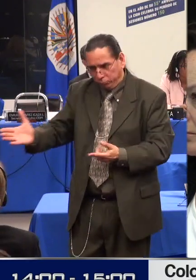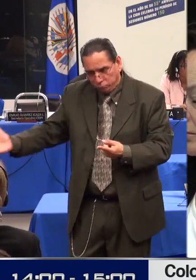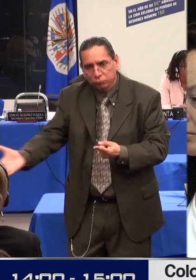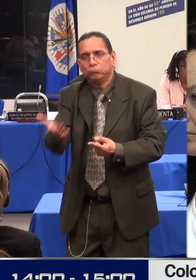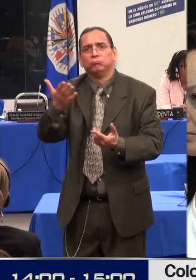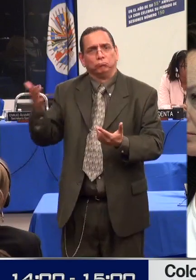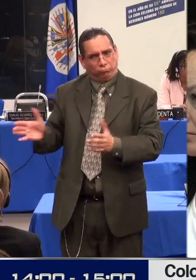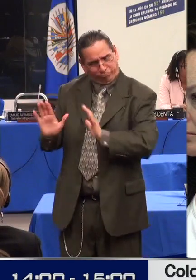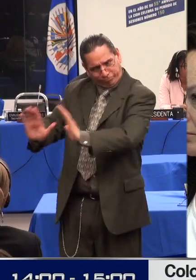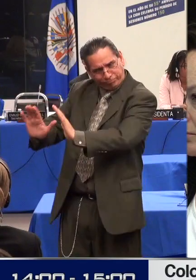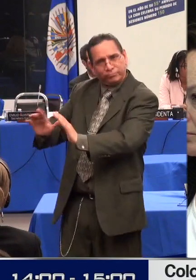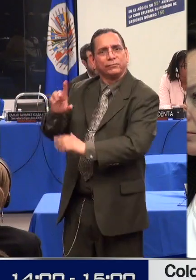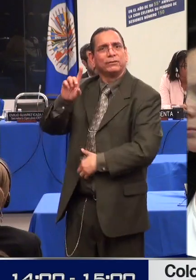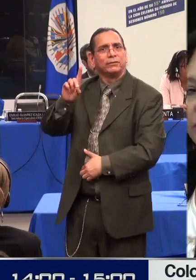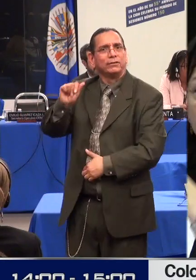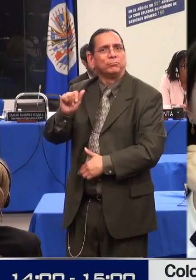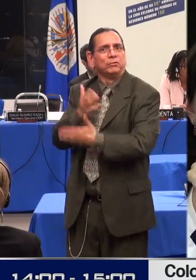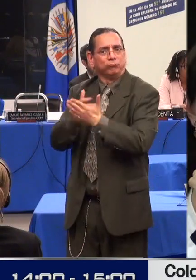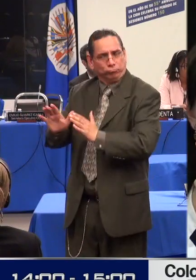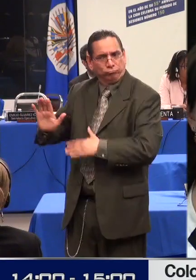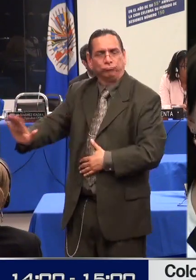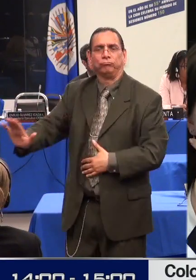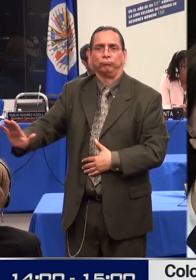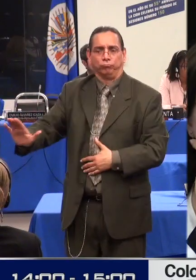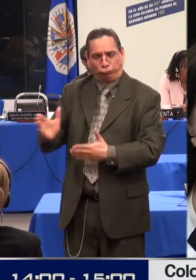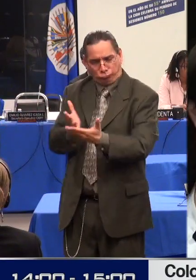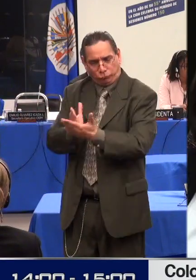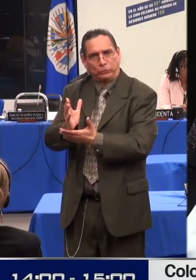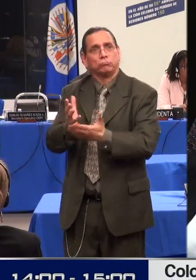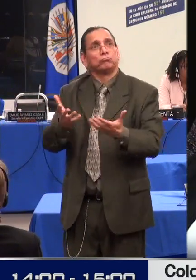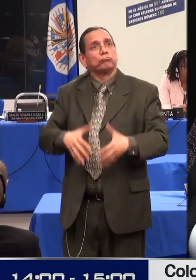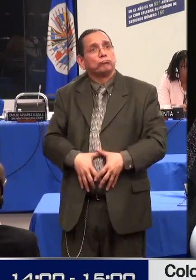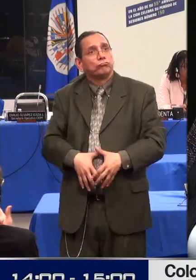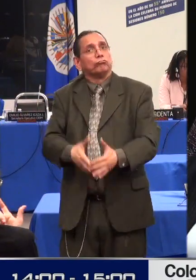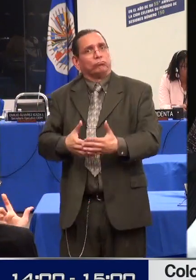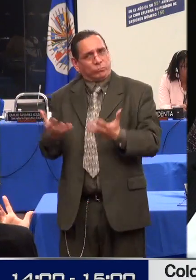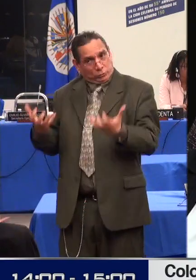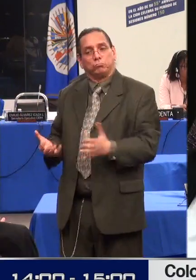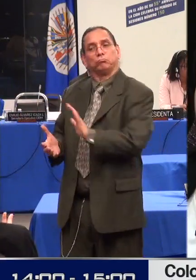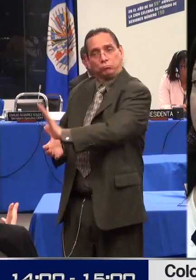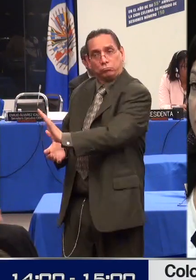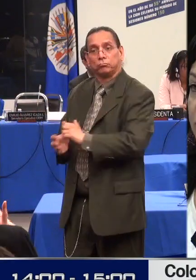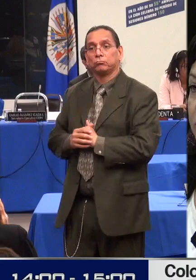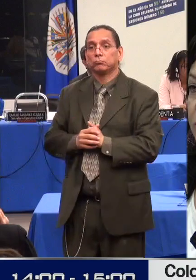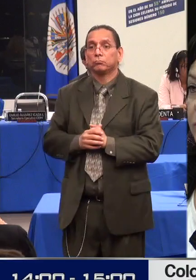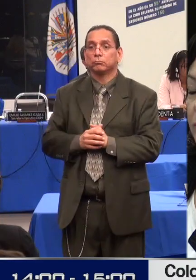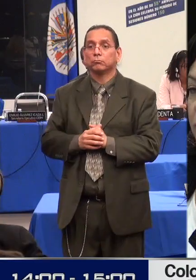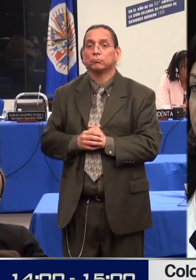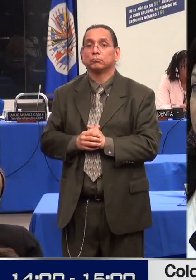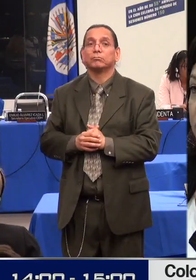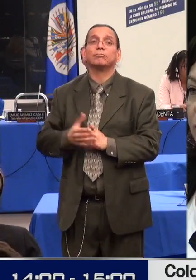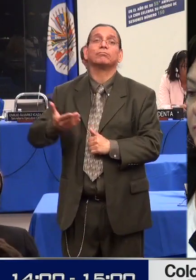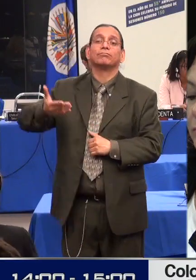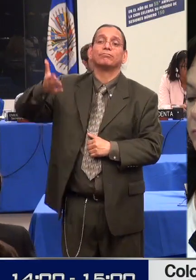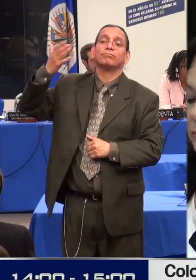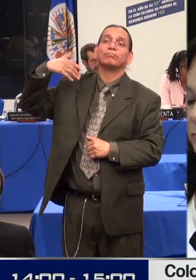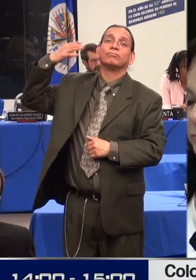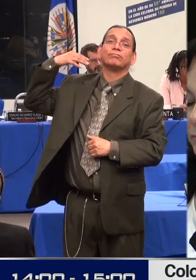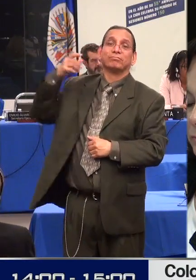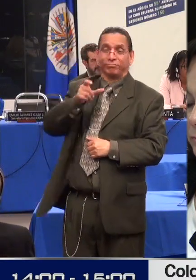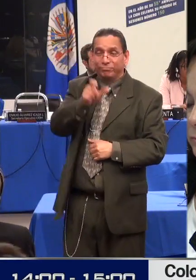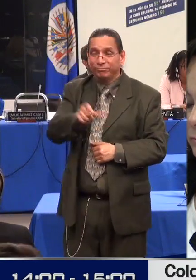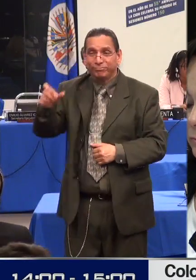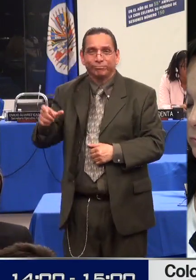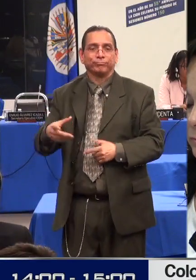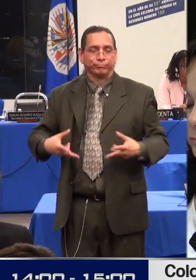esterilización quirúrgica permanente, además de lo relativo al régimen de interdicción, la Corte Constitucional ha